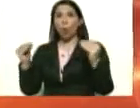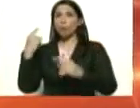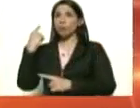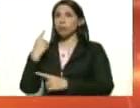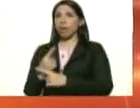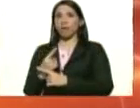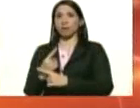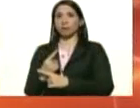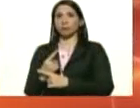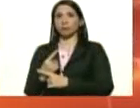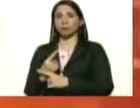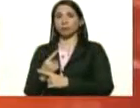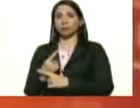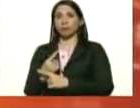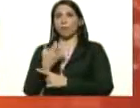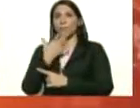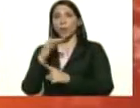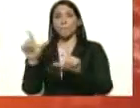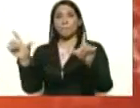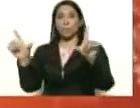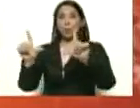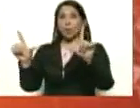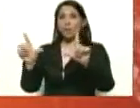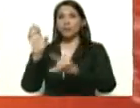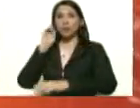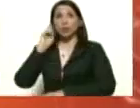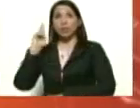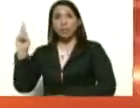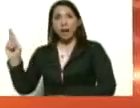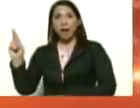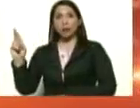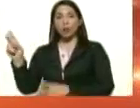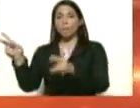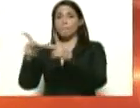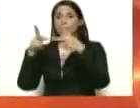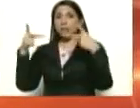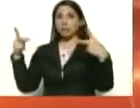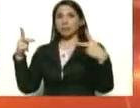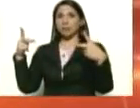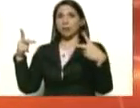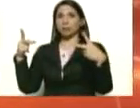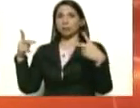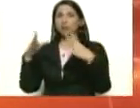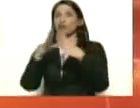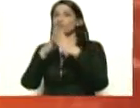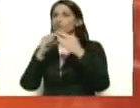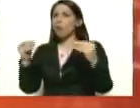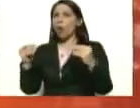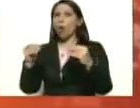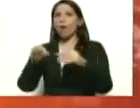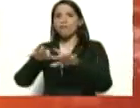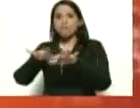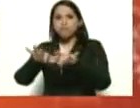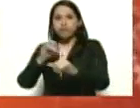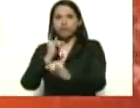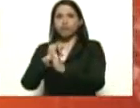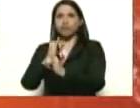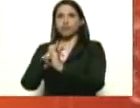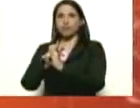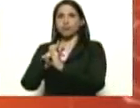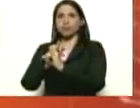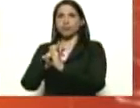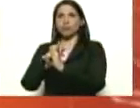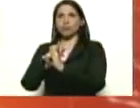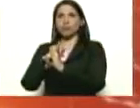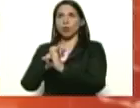por la televisión, por la radio, por la prensa, por todas las redes sociales, desde